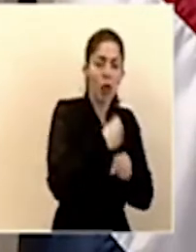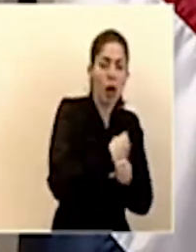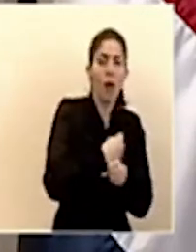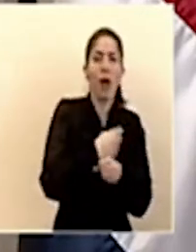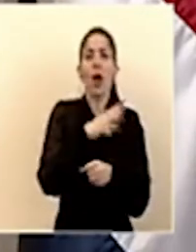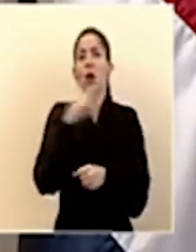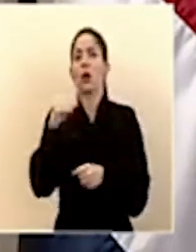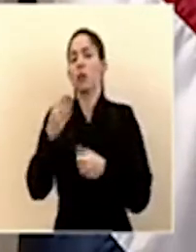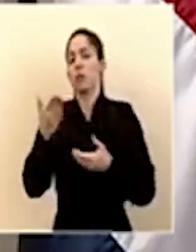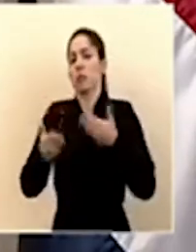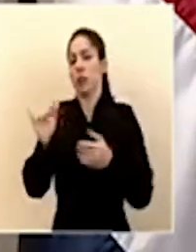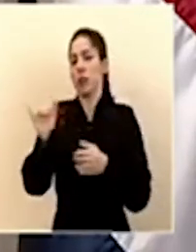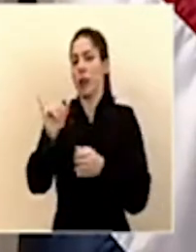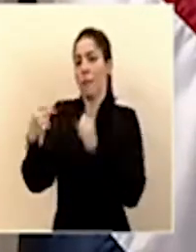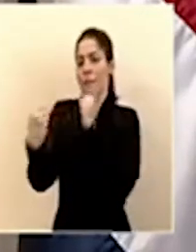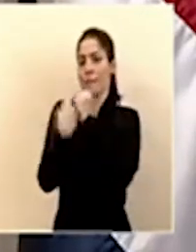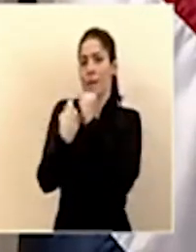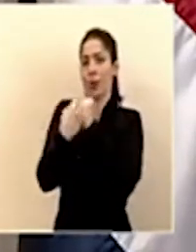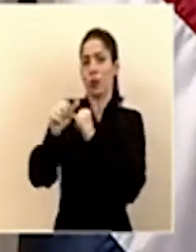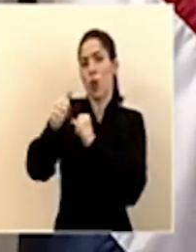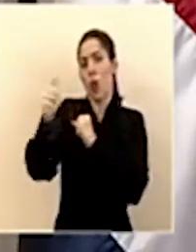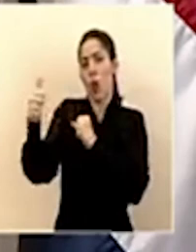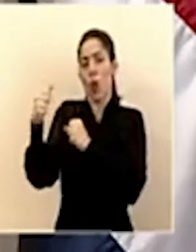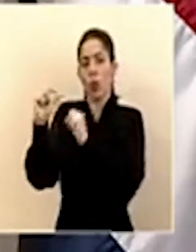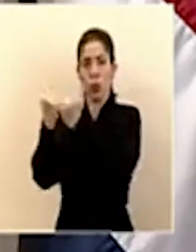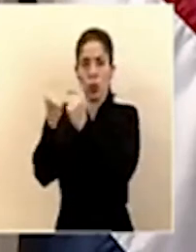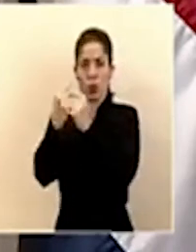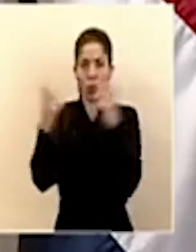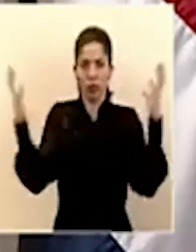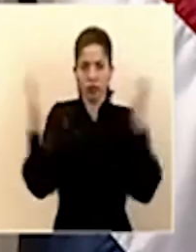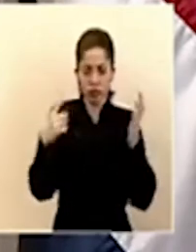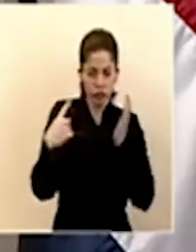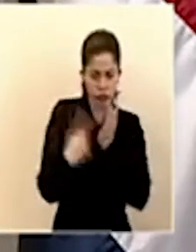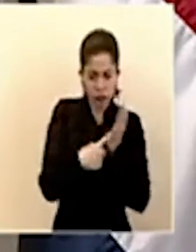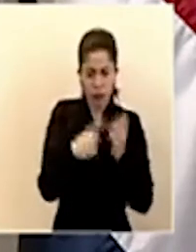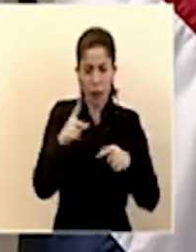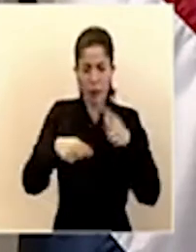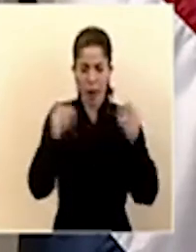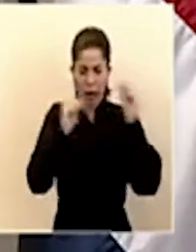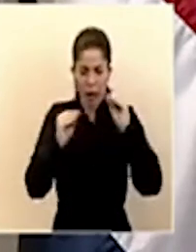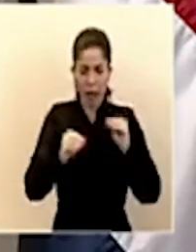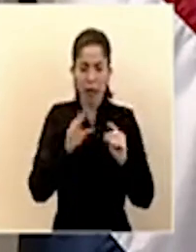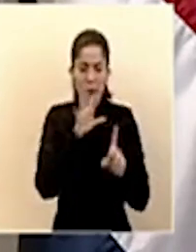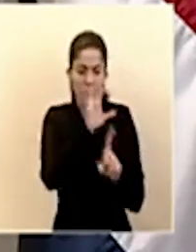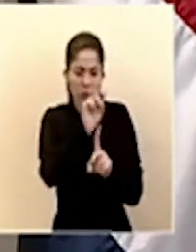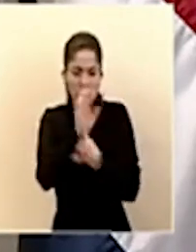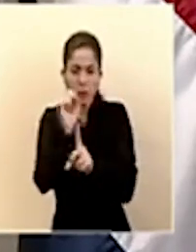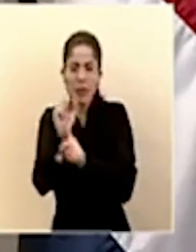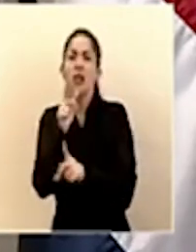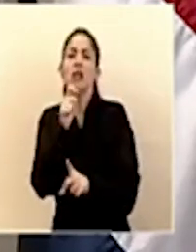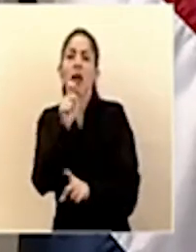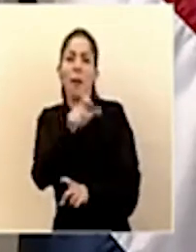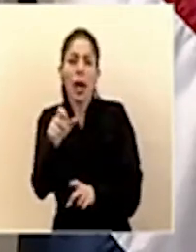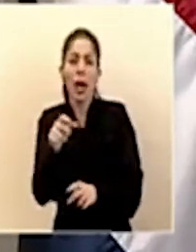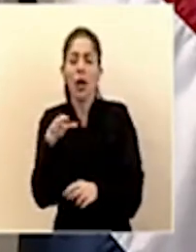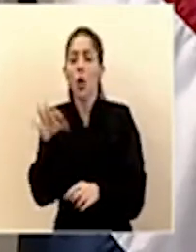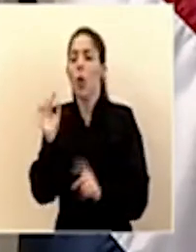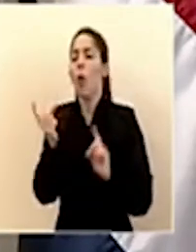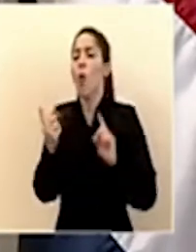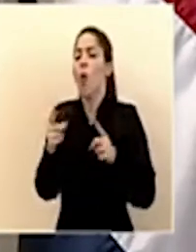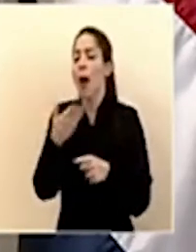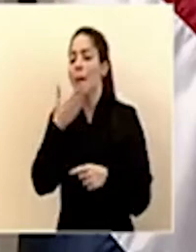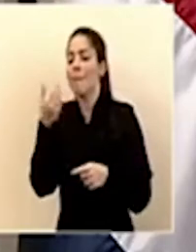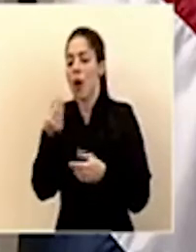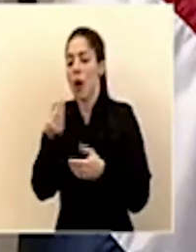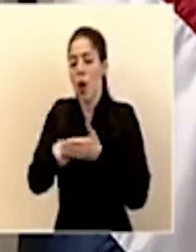y quizás con apoyo adicional de otras instancias, estaríamos haciendo esa identificación y encontrando el instrumento más costo